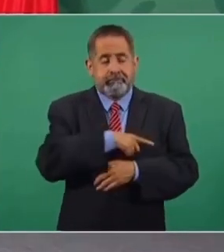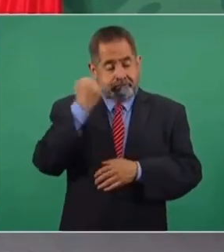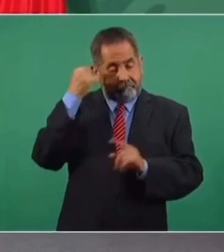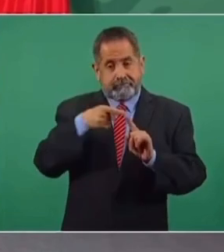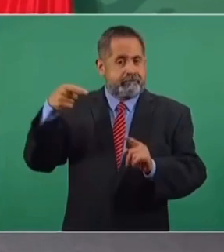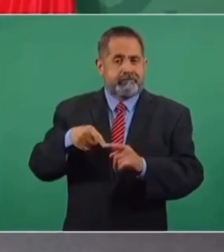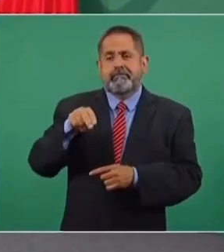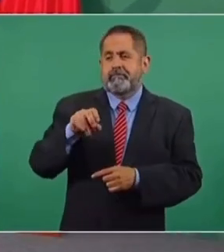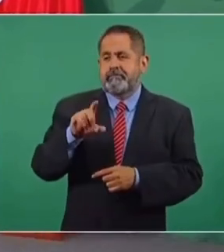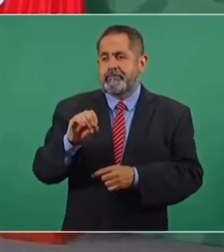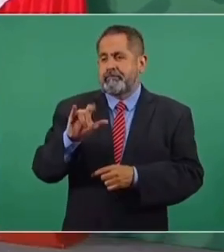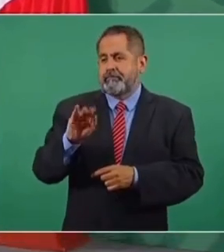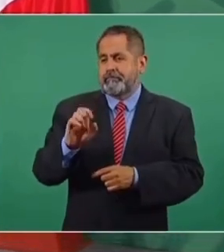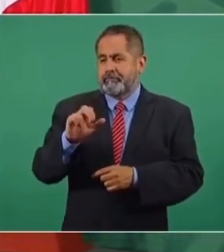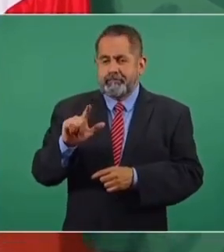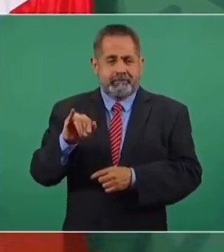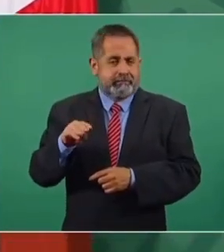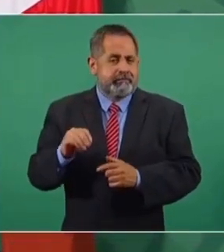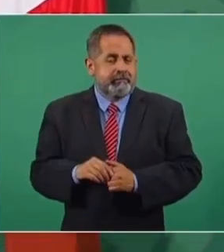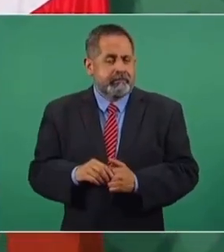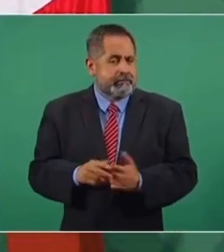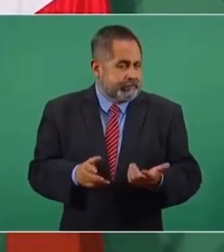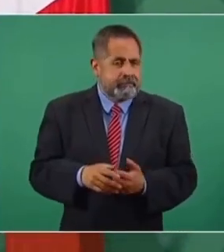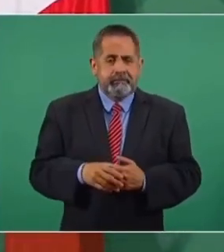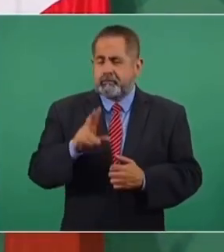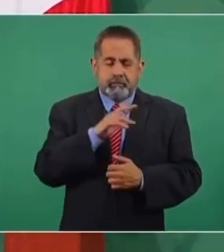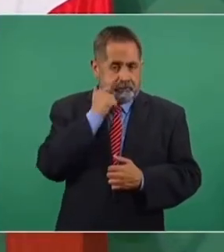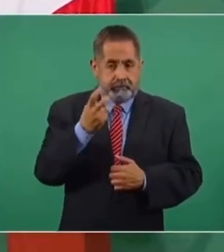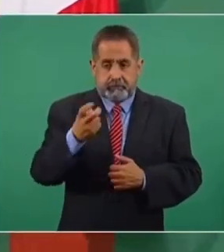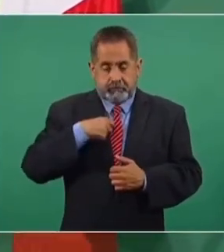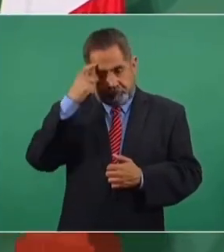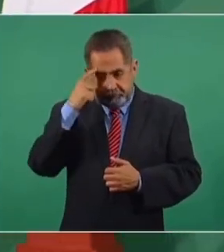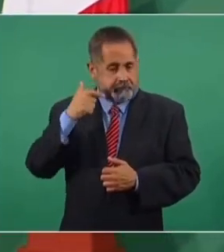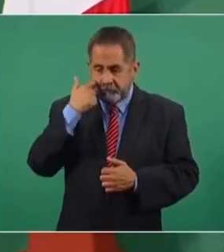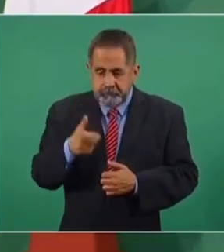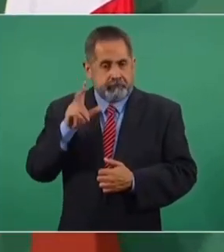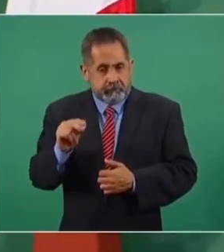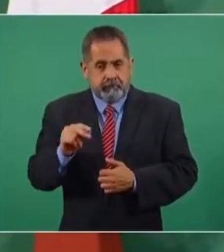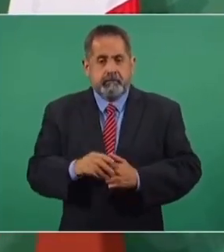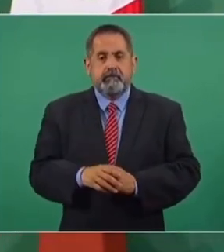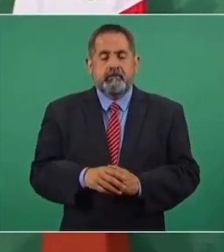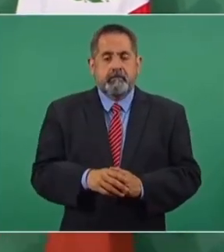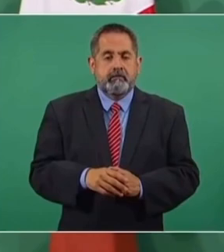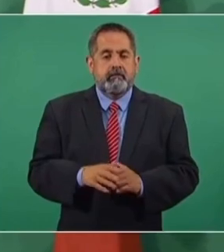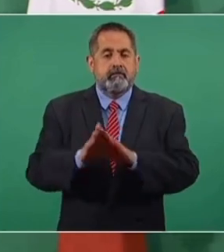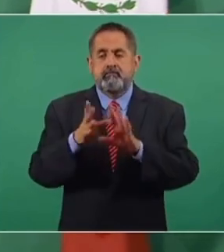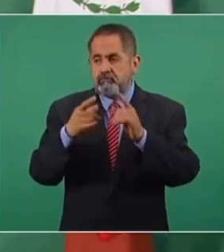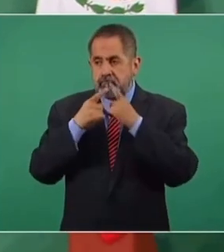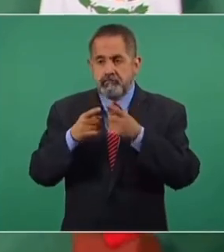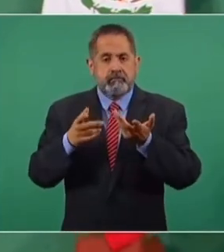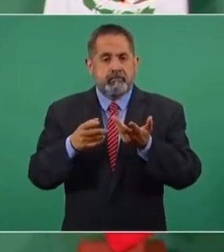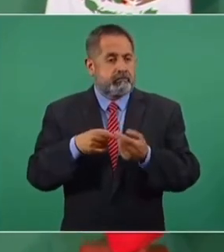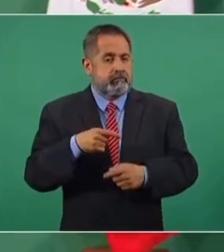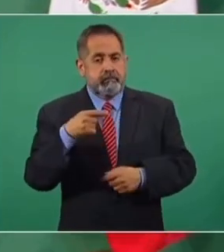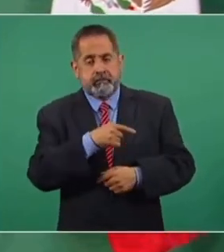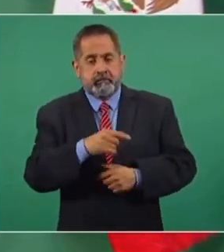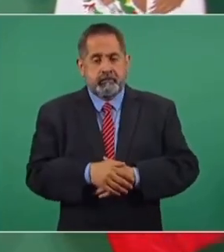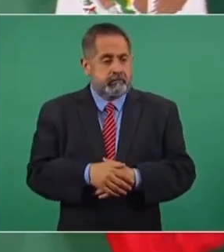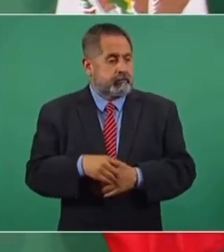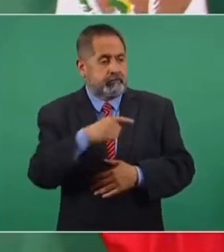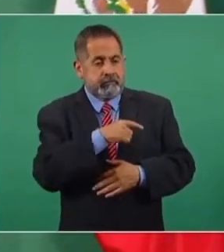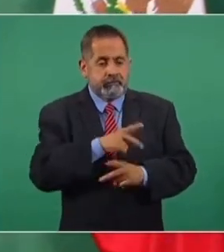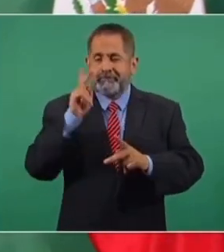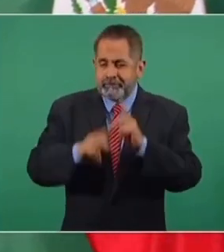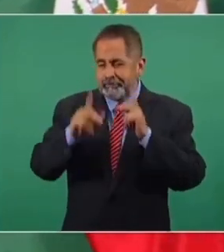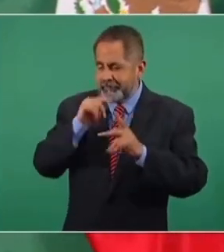neoliberalismo. Entonces, no queremos que lo que dejaron, porque no les dio